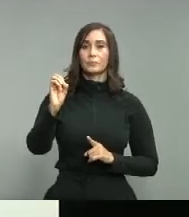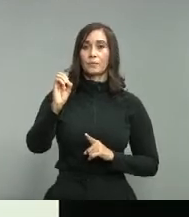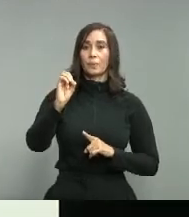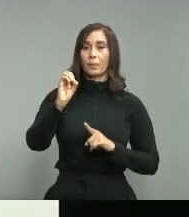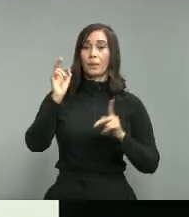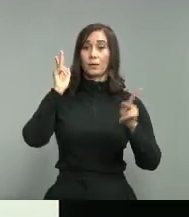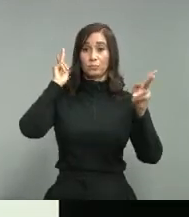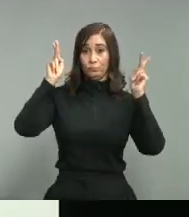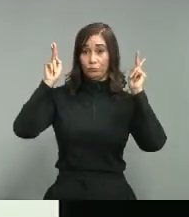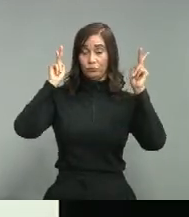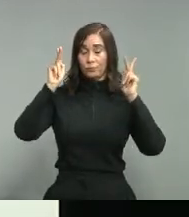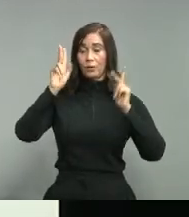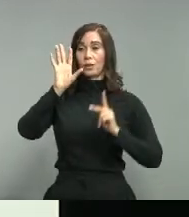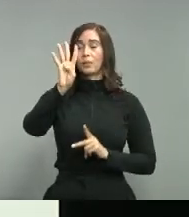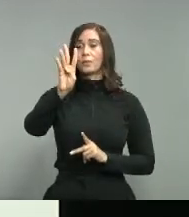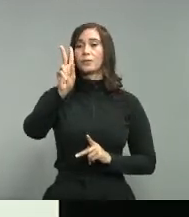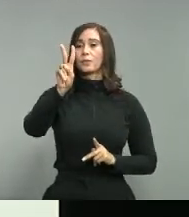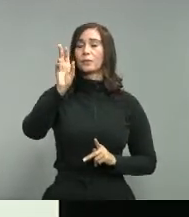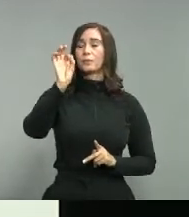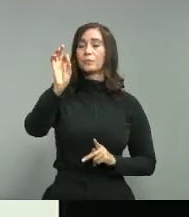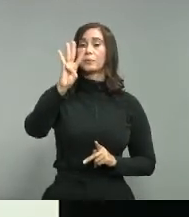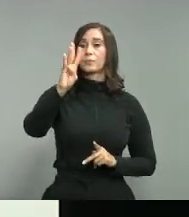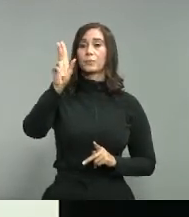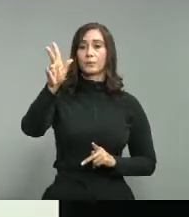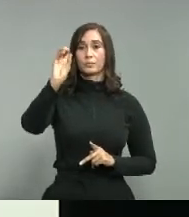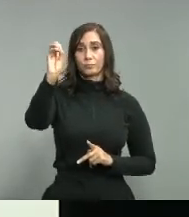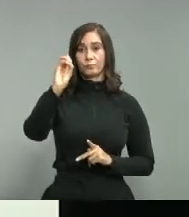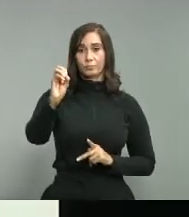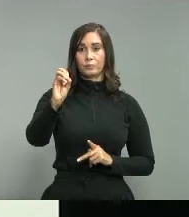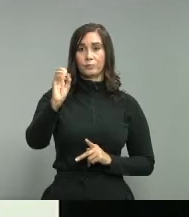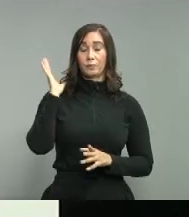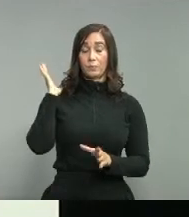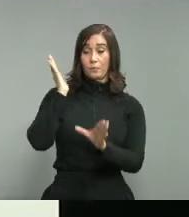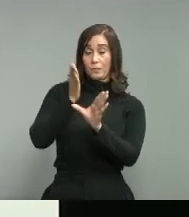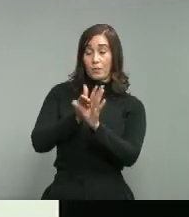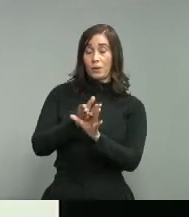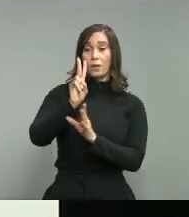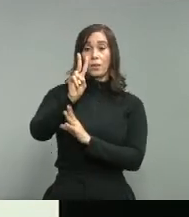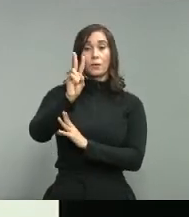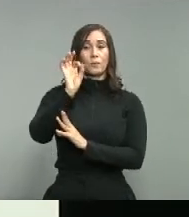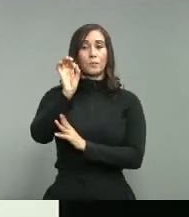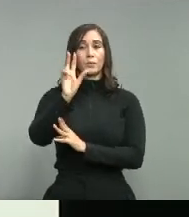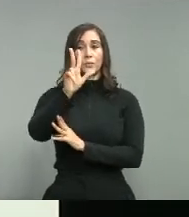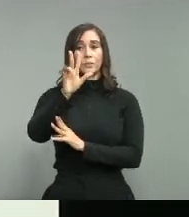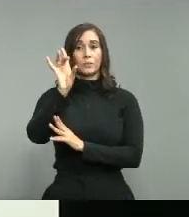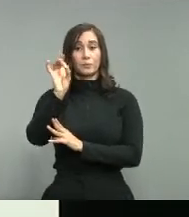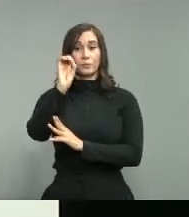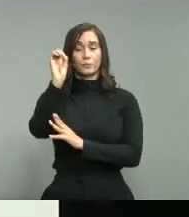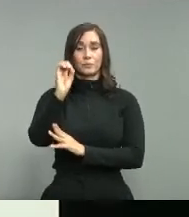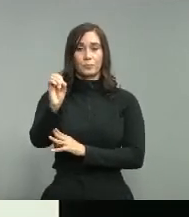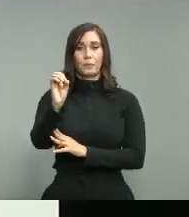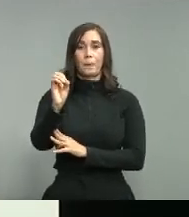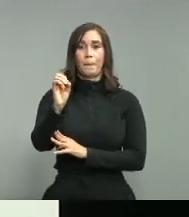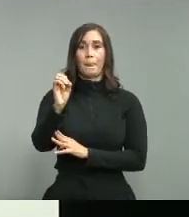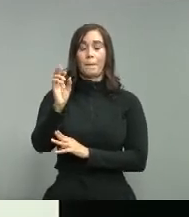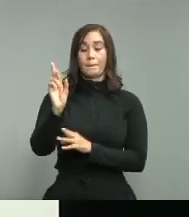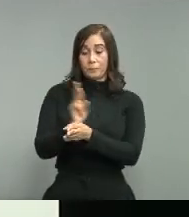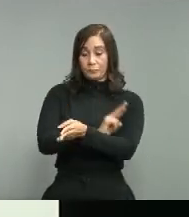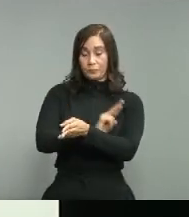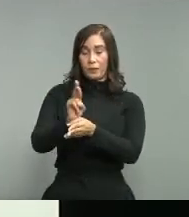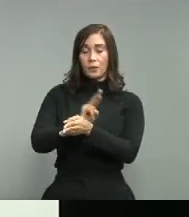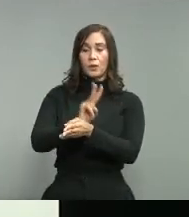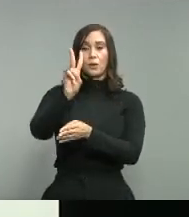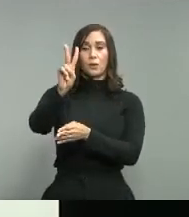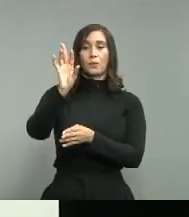Plata 2.43% Bonao 2.38% Y La Romana